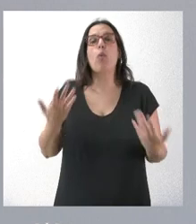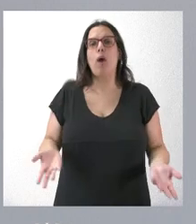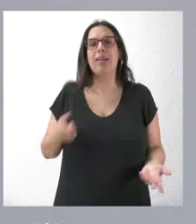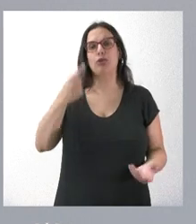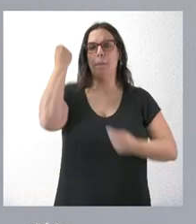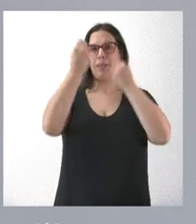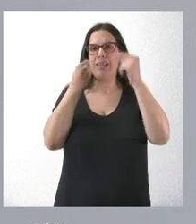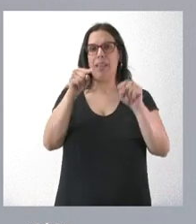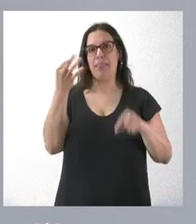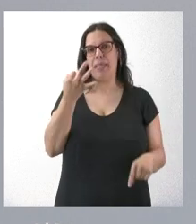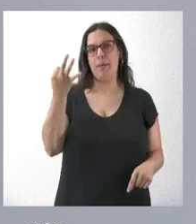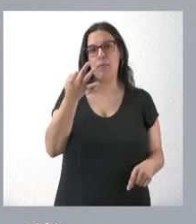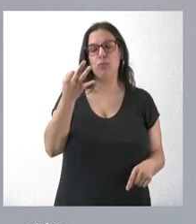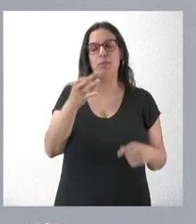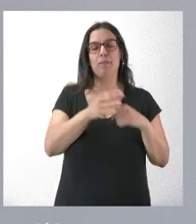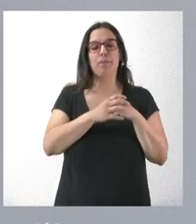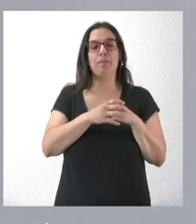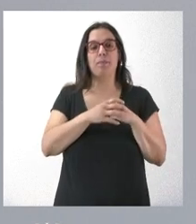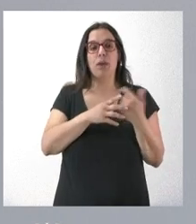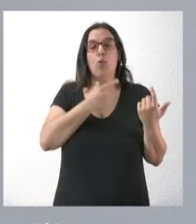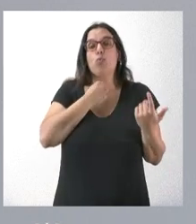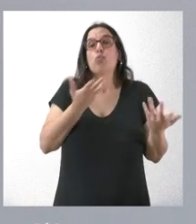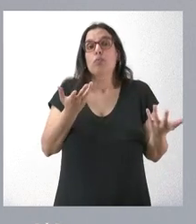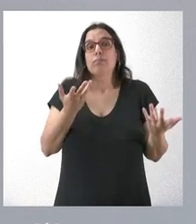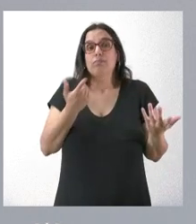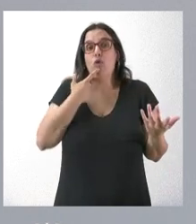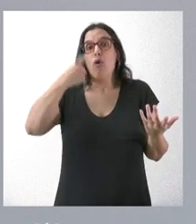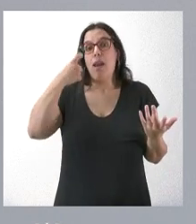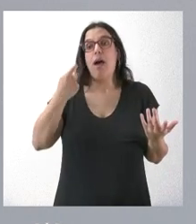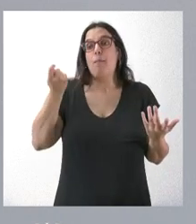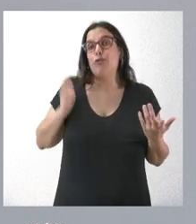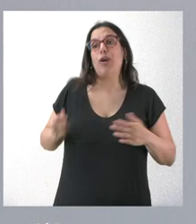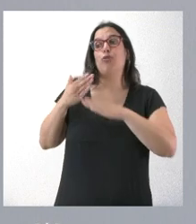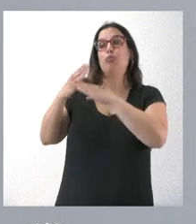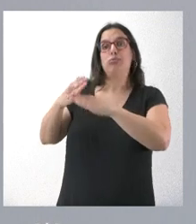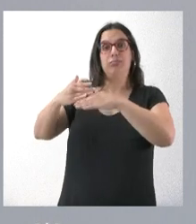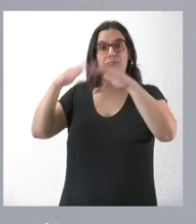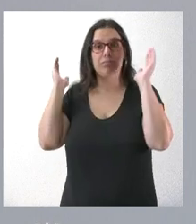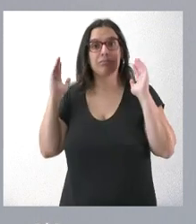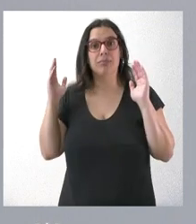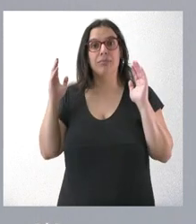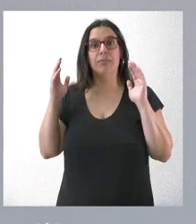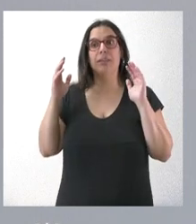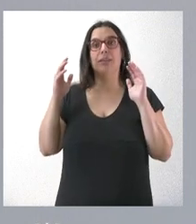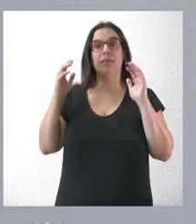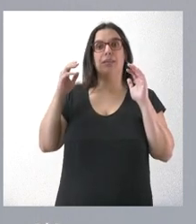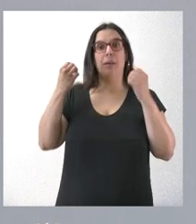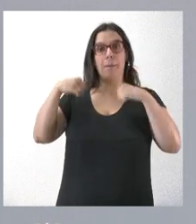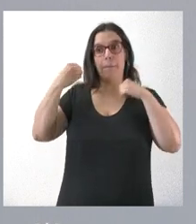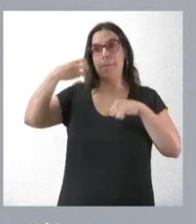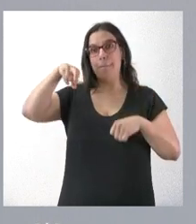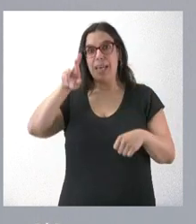Castilla y León. ¿Qué es lo que nos gustaría? Pues, que tuviéramos profesionales suficientes con titulación de